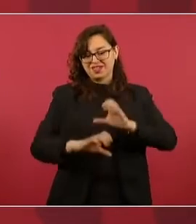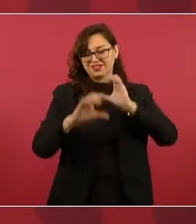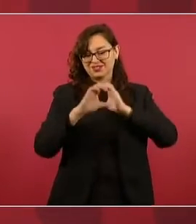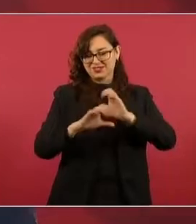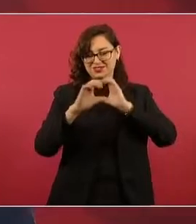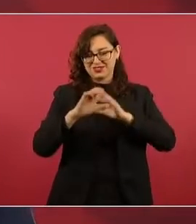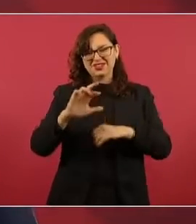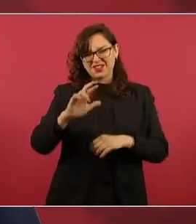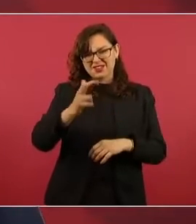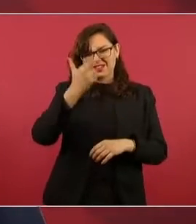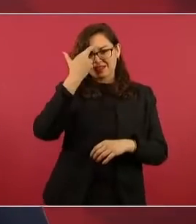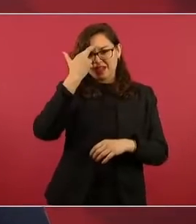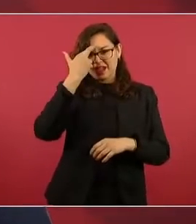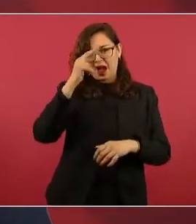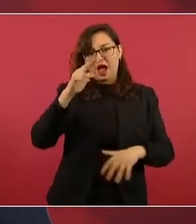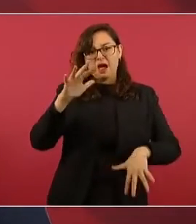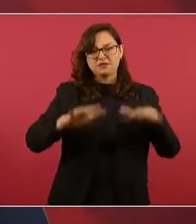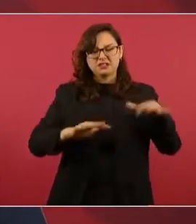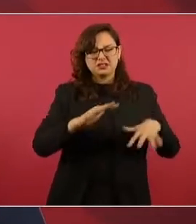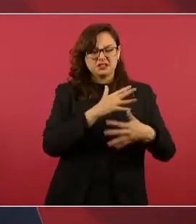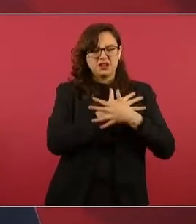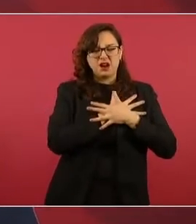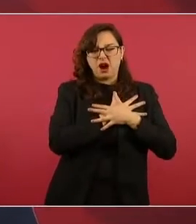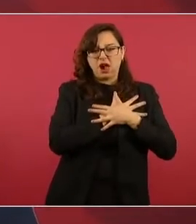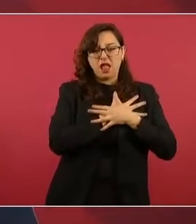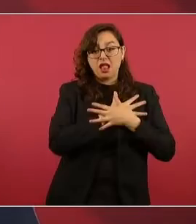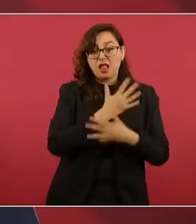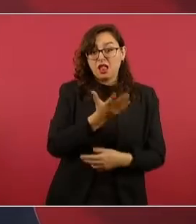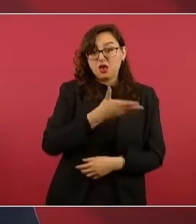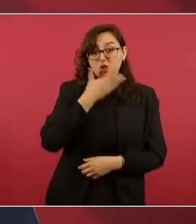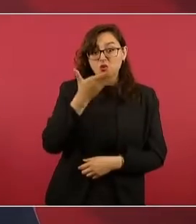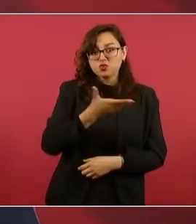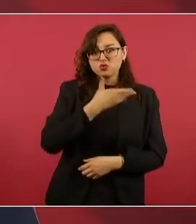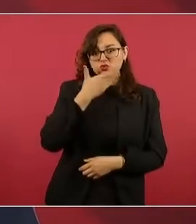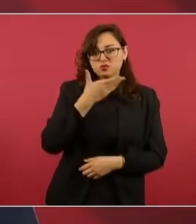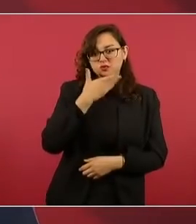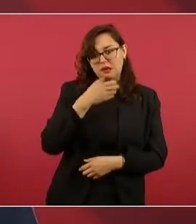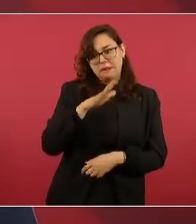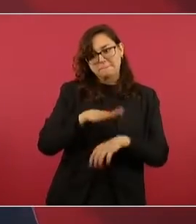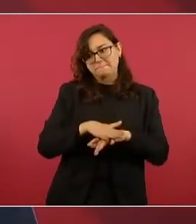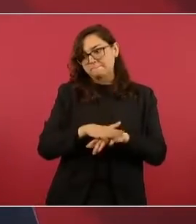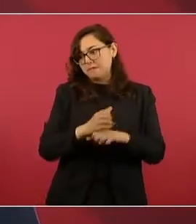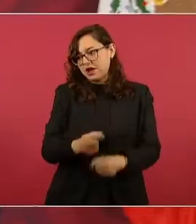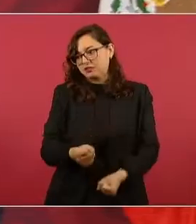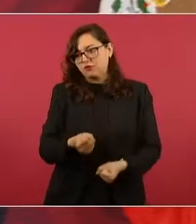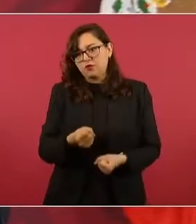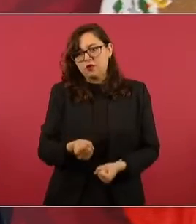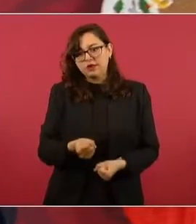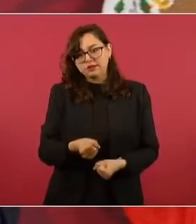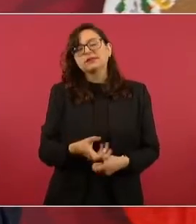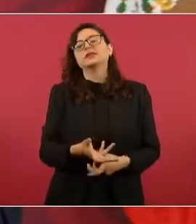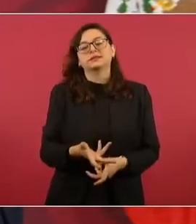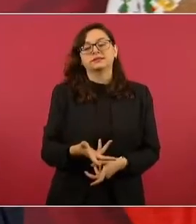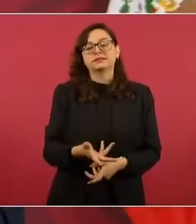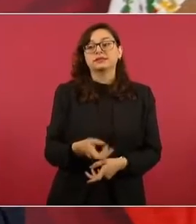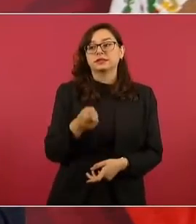costumbre que el amor, pero poco a poco es